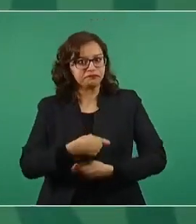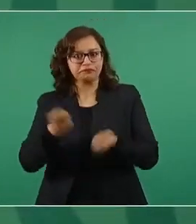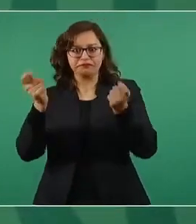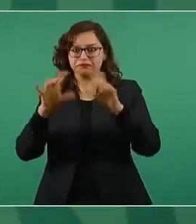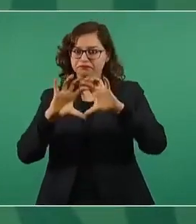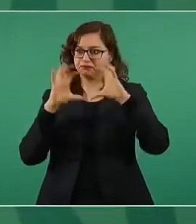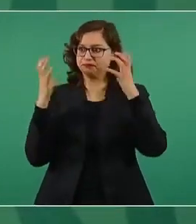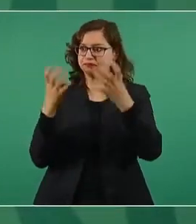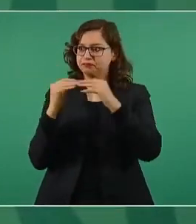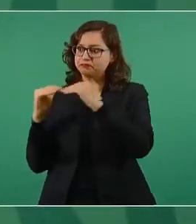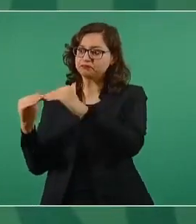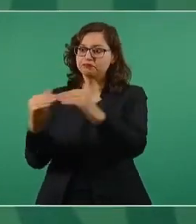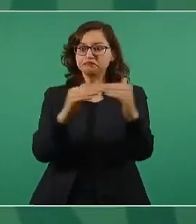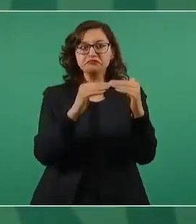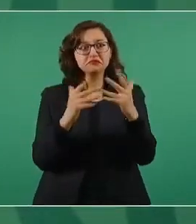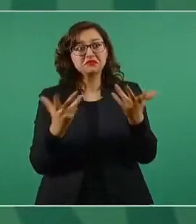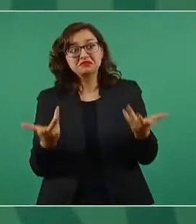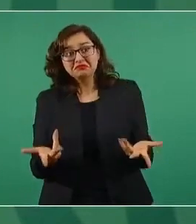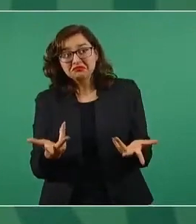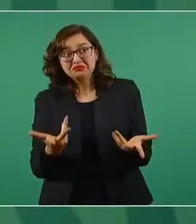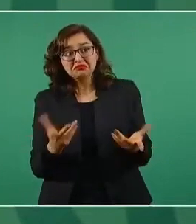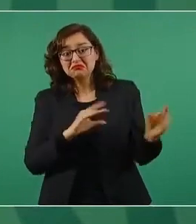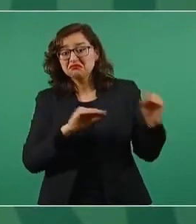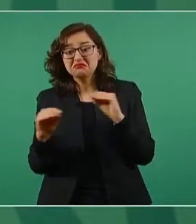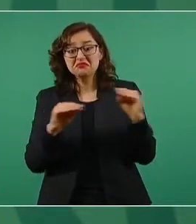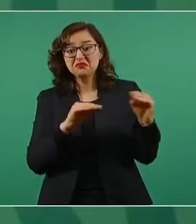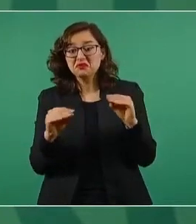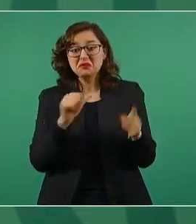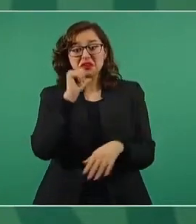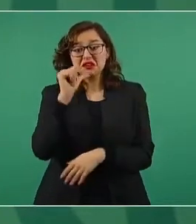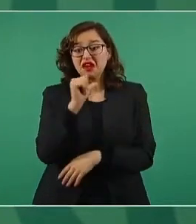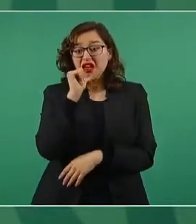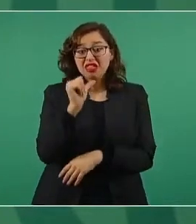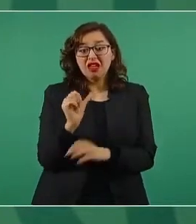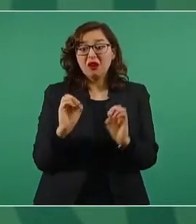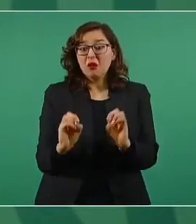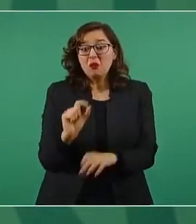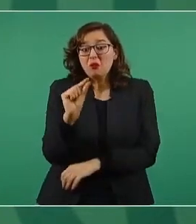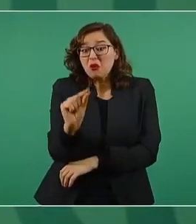o muy poco, no ha funcionado.